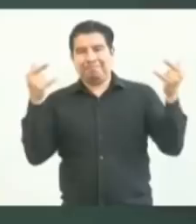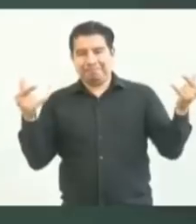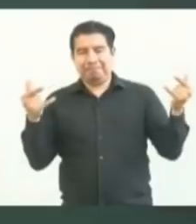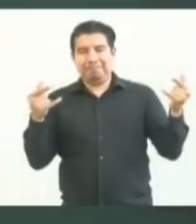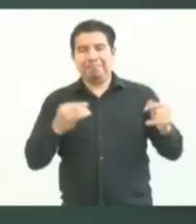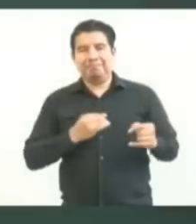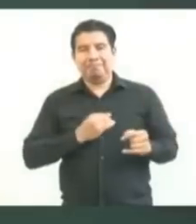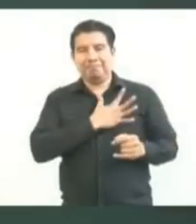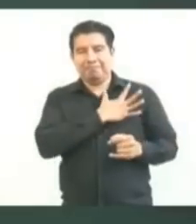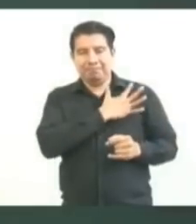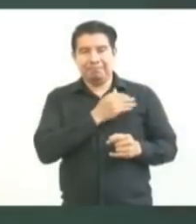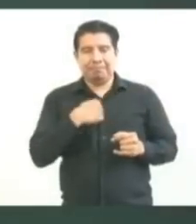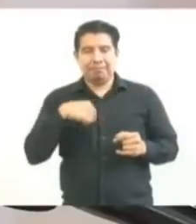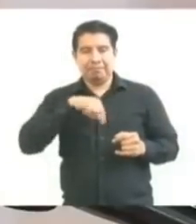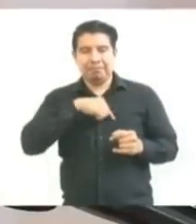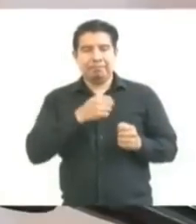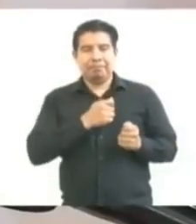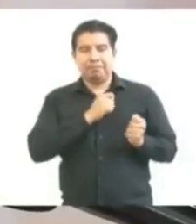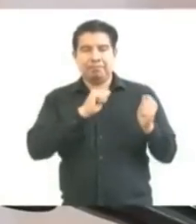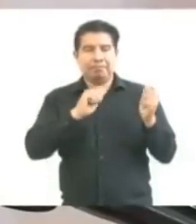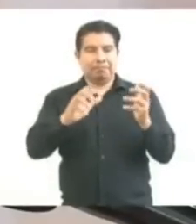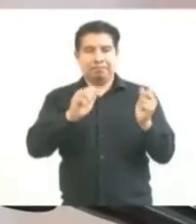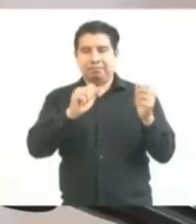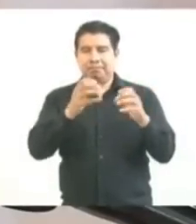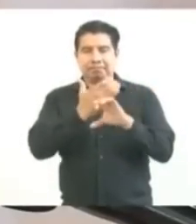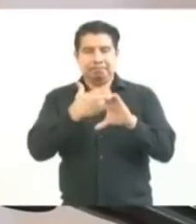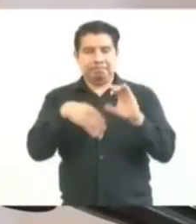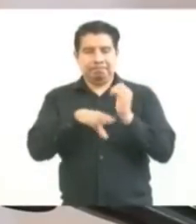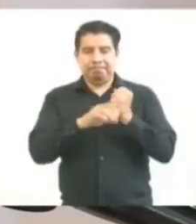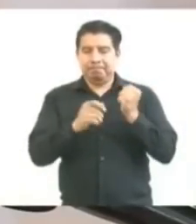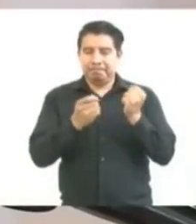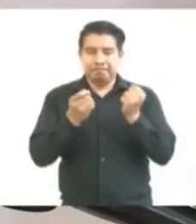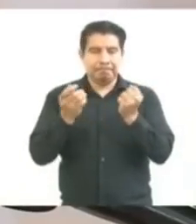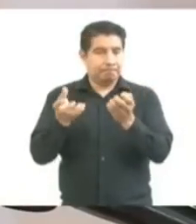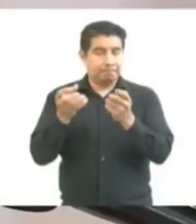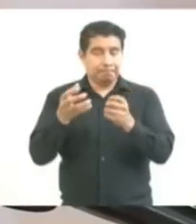todos los enseres.